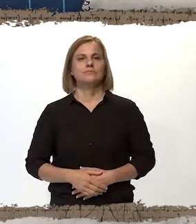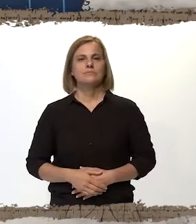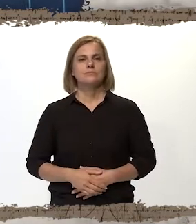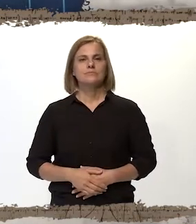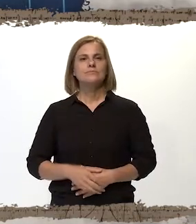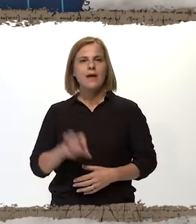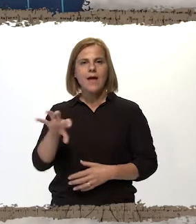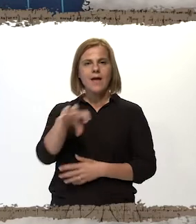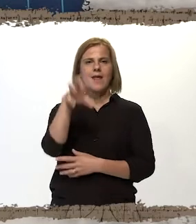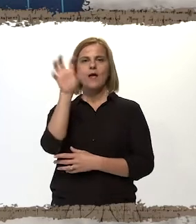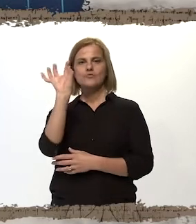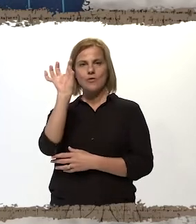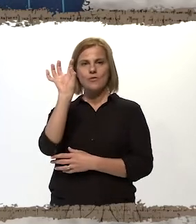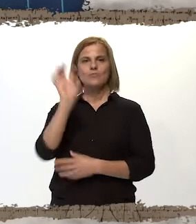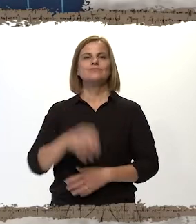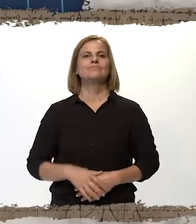Girasol.